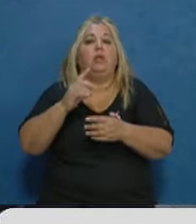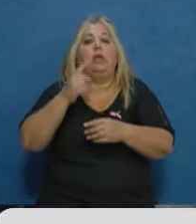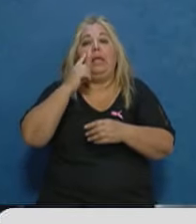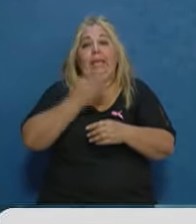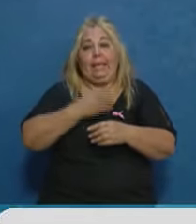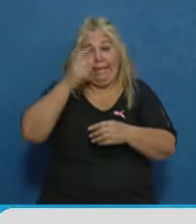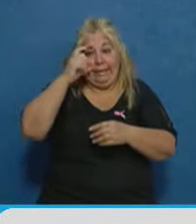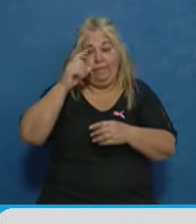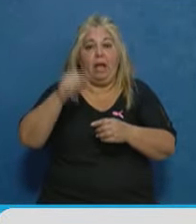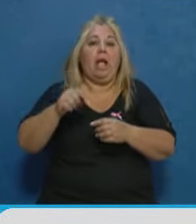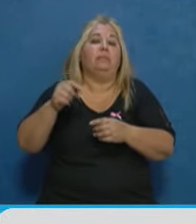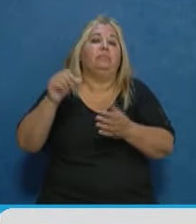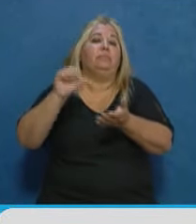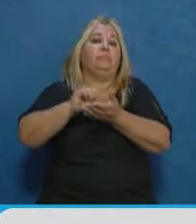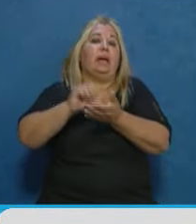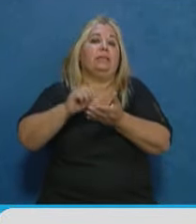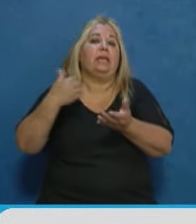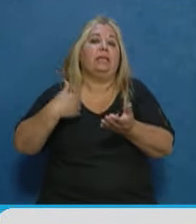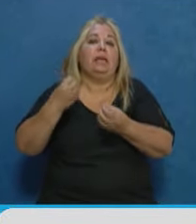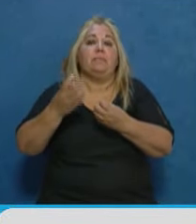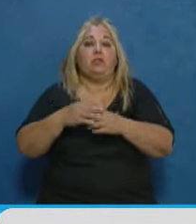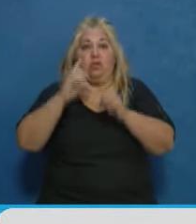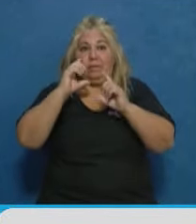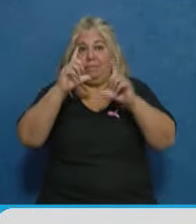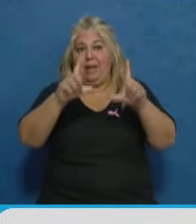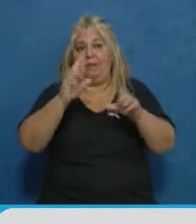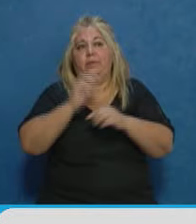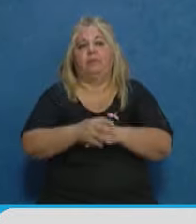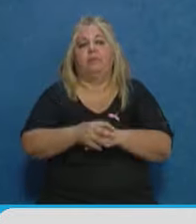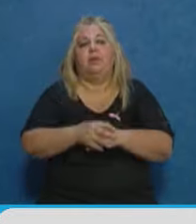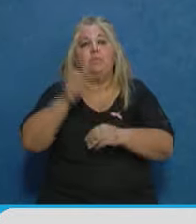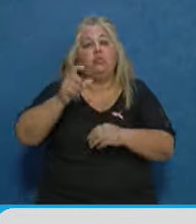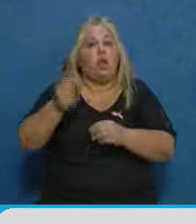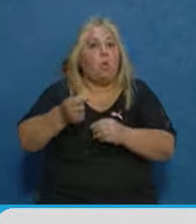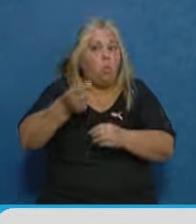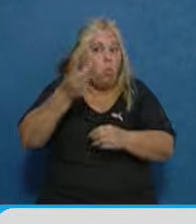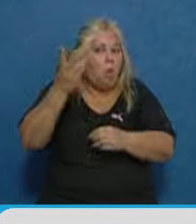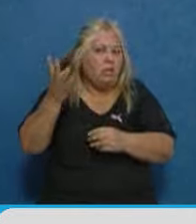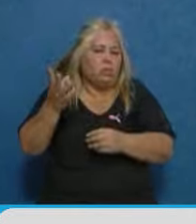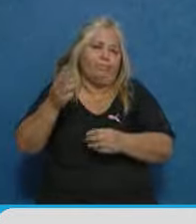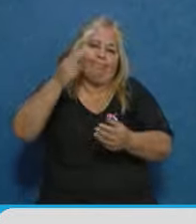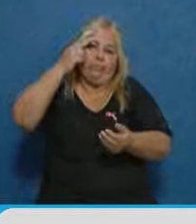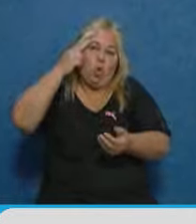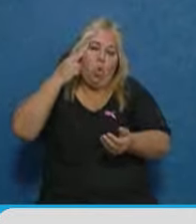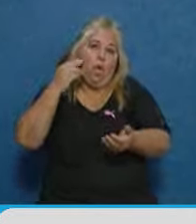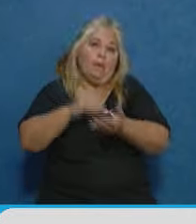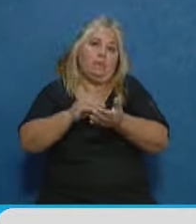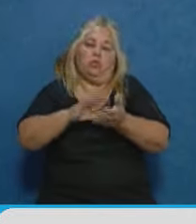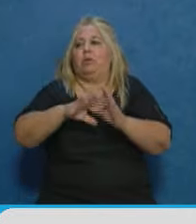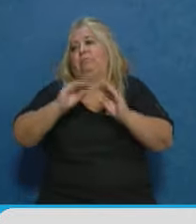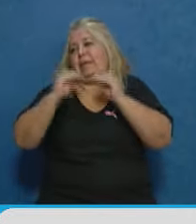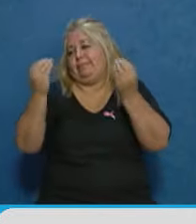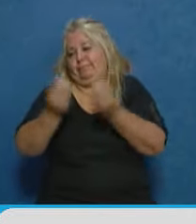en la Argentina desde el inicio de la pandemia. Beneficiarios, 9 millones. Poquito más, poquito menos. Pusimos un número global.